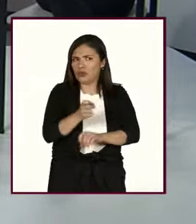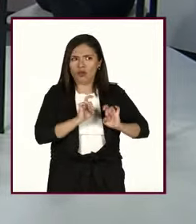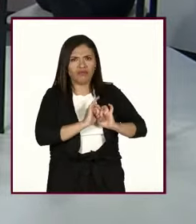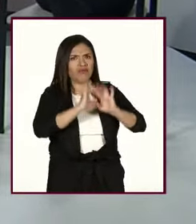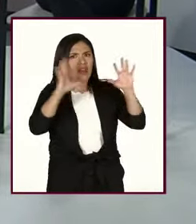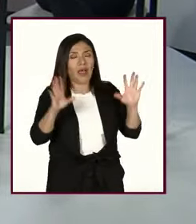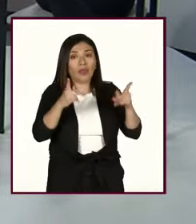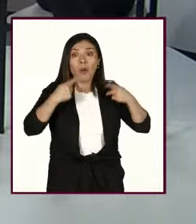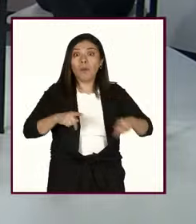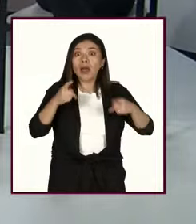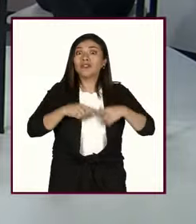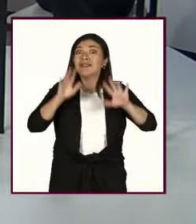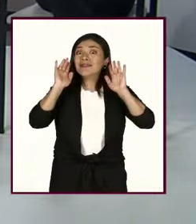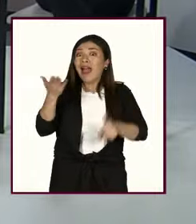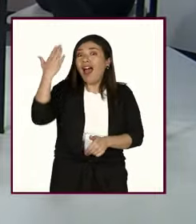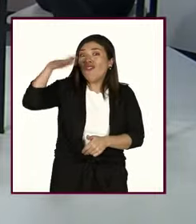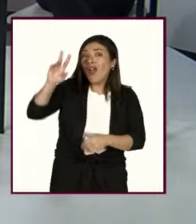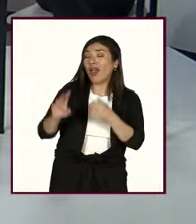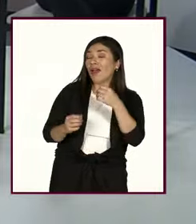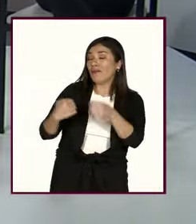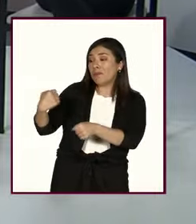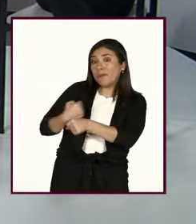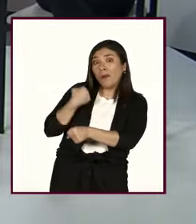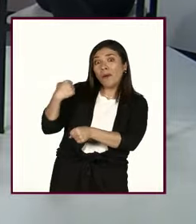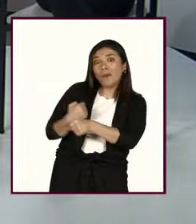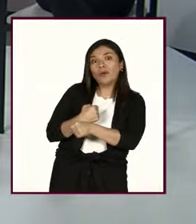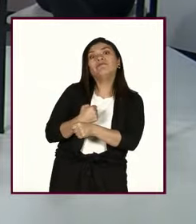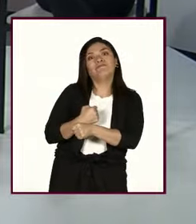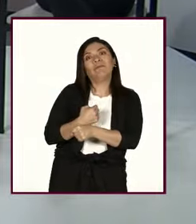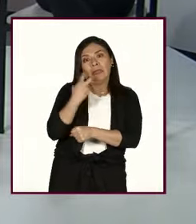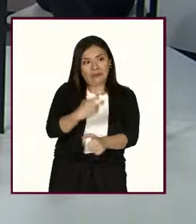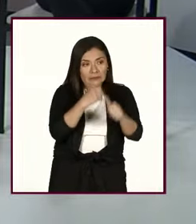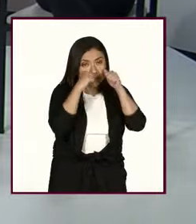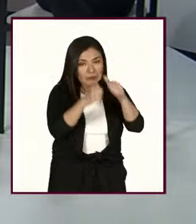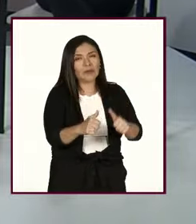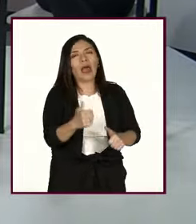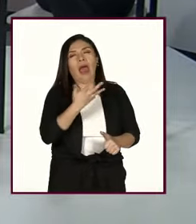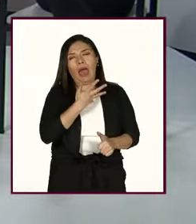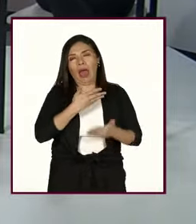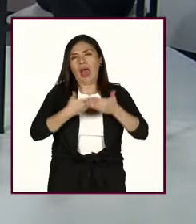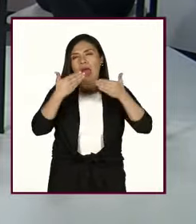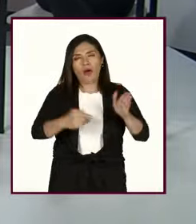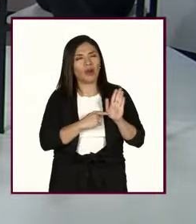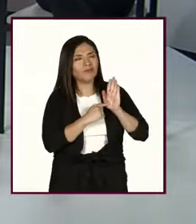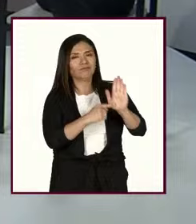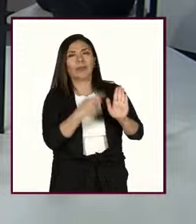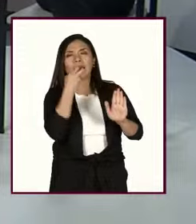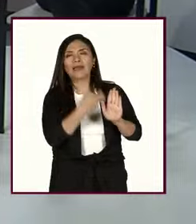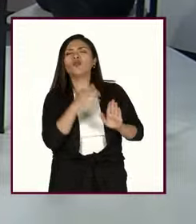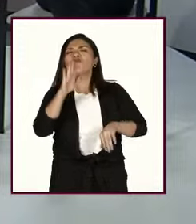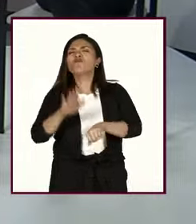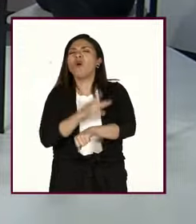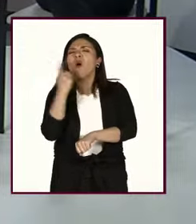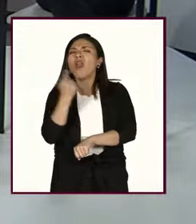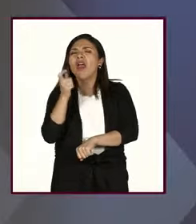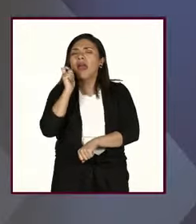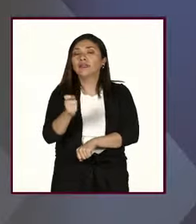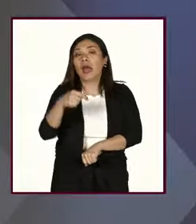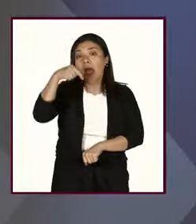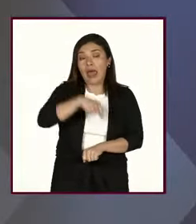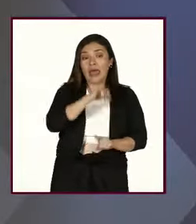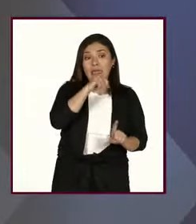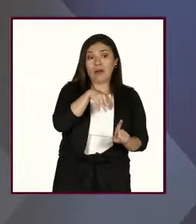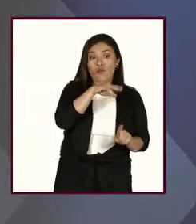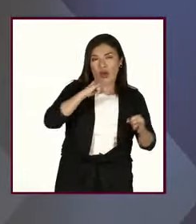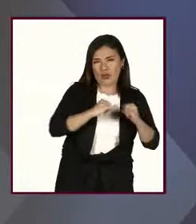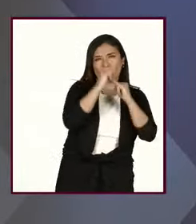personas que ya han sido víctimas de violencia digital. En ese sentido tenemos una pequeña presentación del por qué es importante para tanto mujeres como